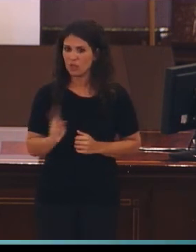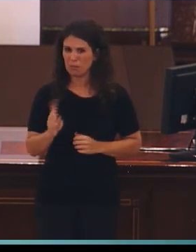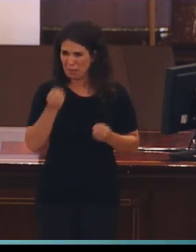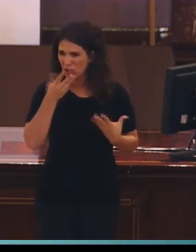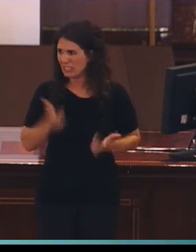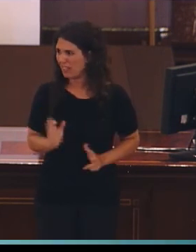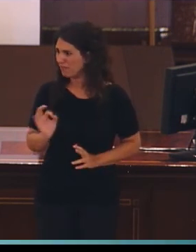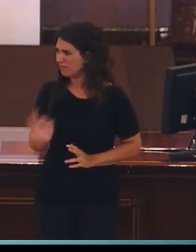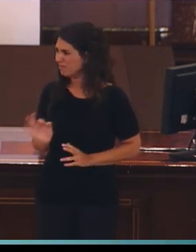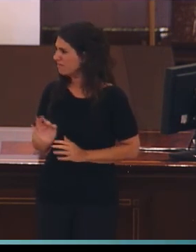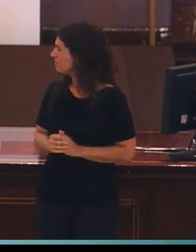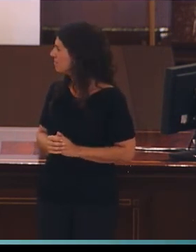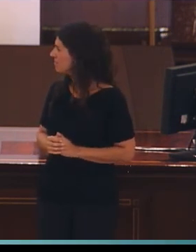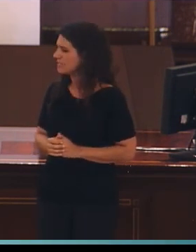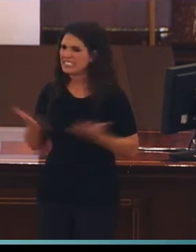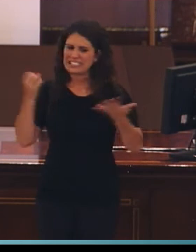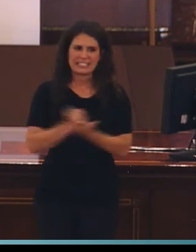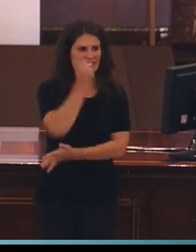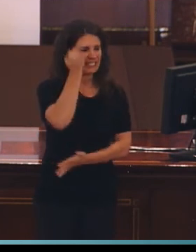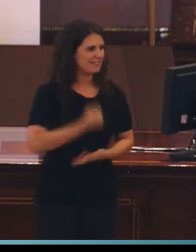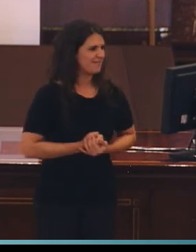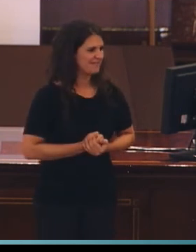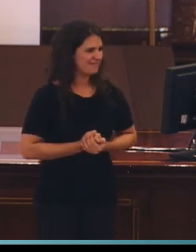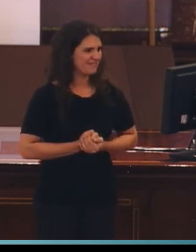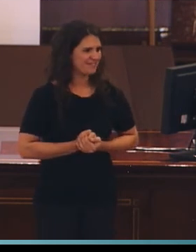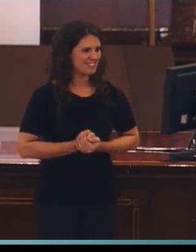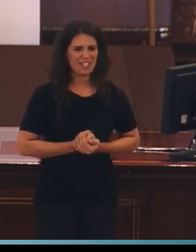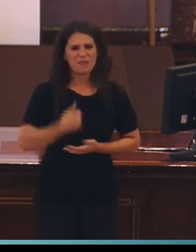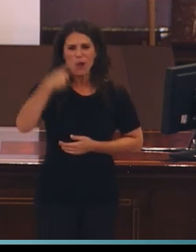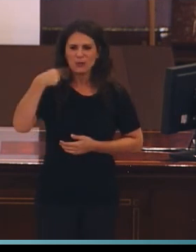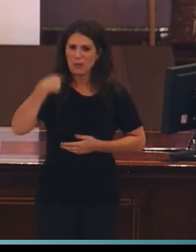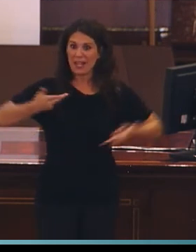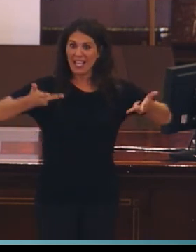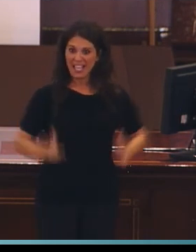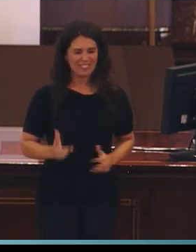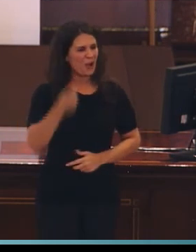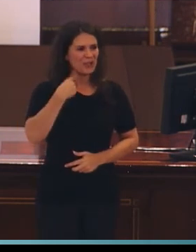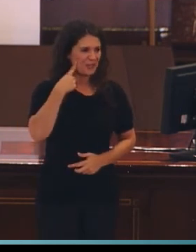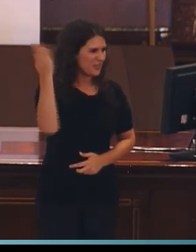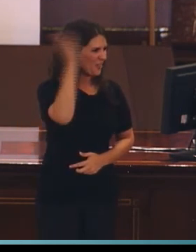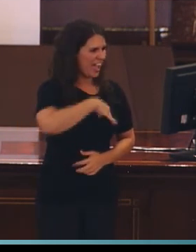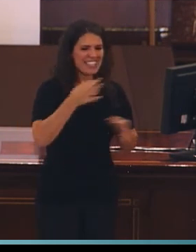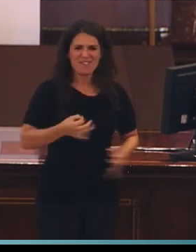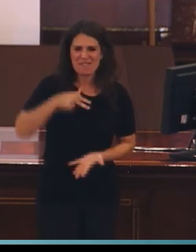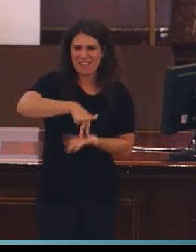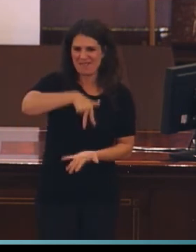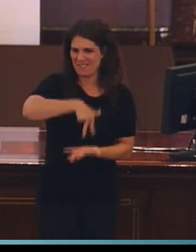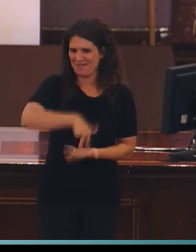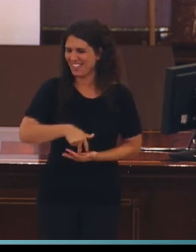¿Me siento mejor? ¡Ay, vaya por Dios! No es mi costumbre hablar sentada, así que, bueno.